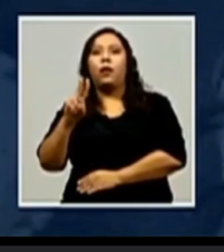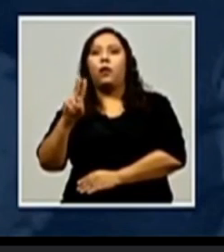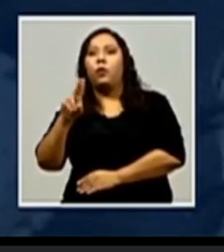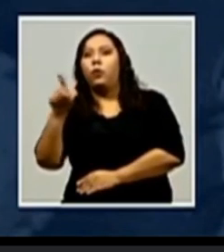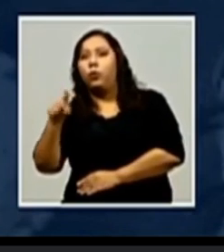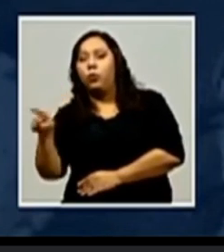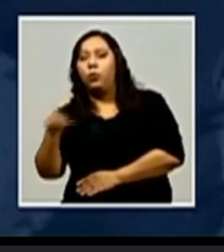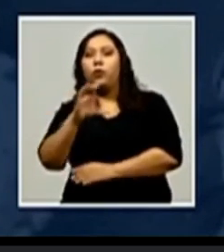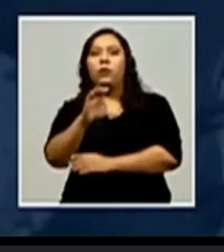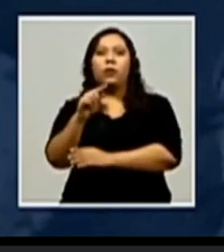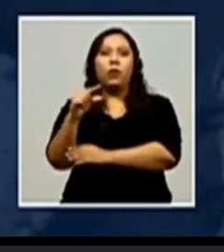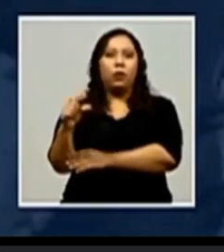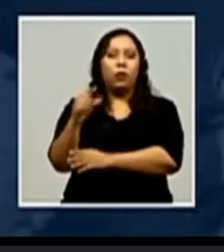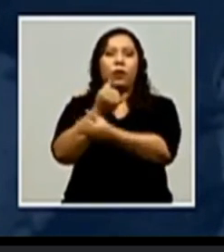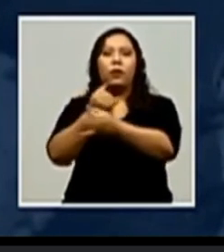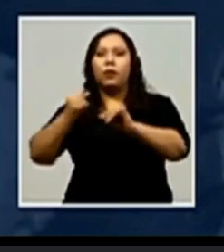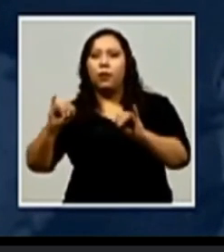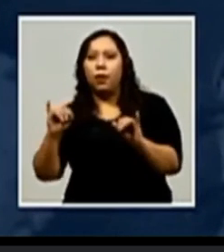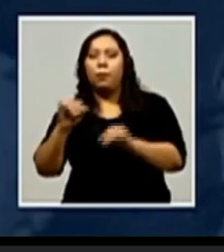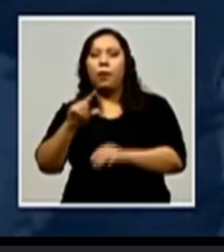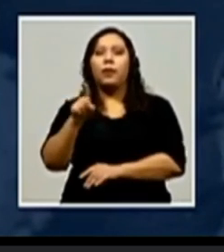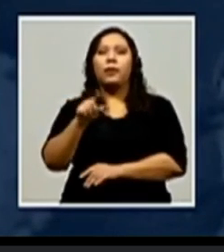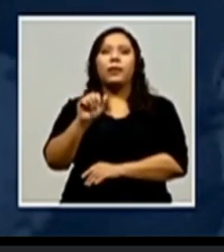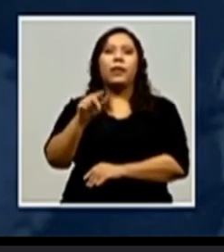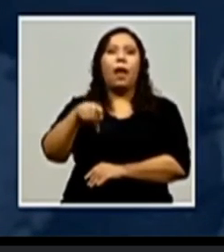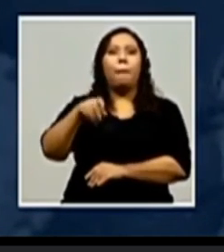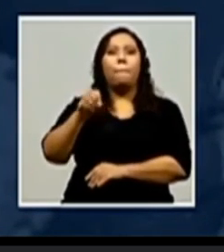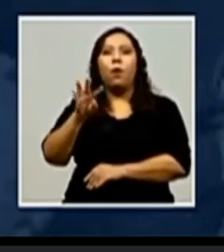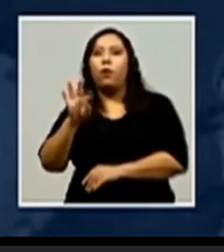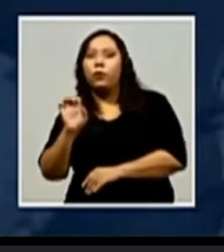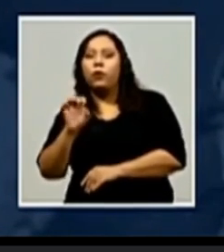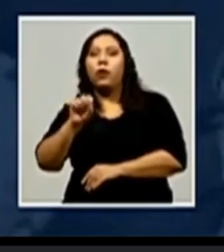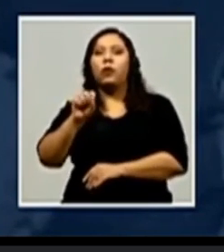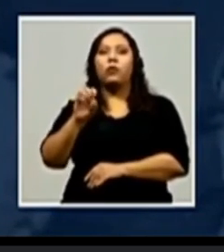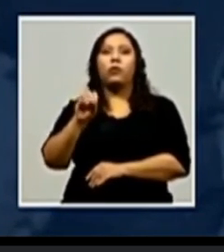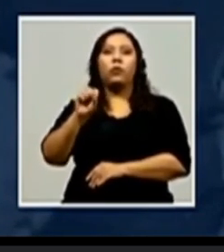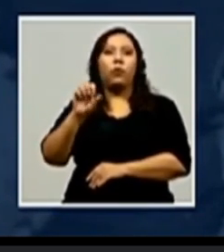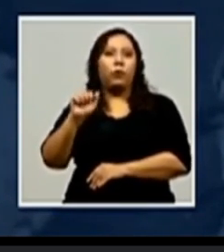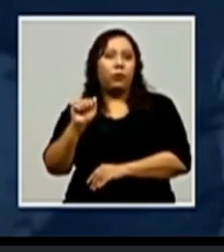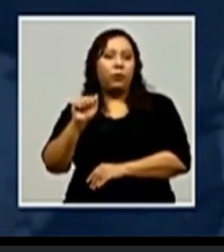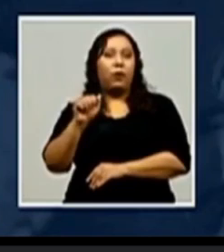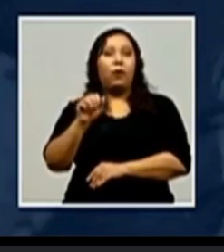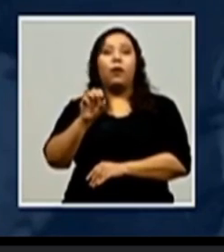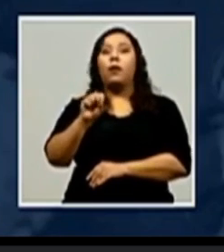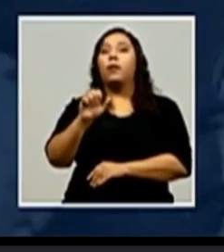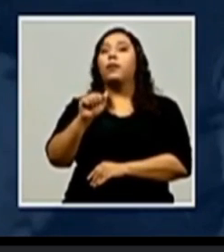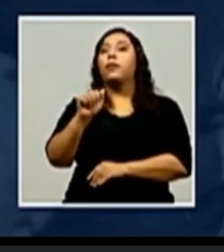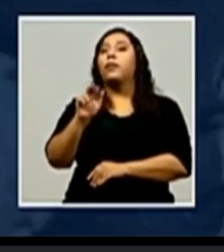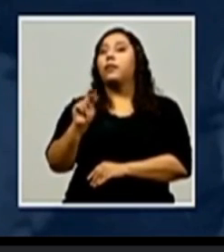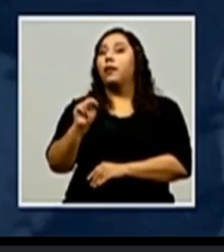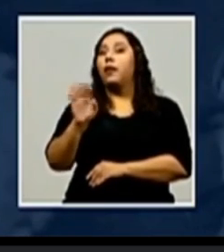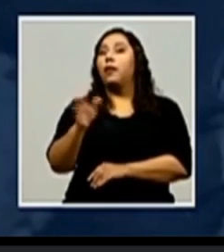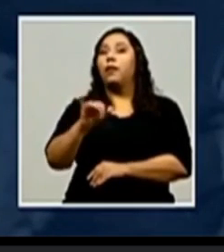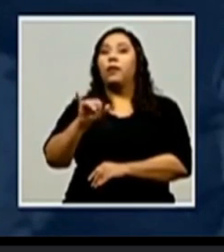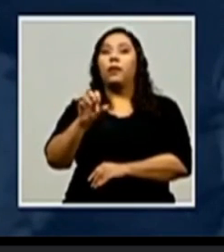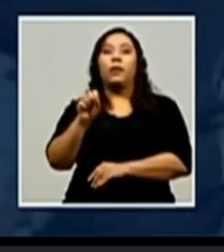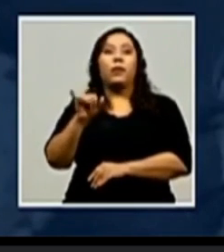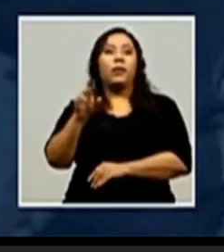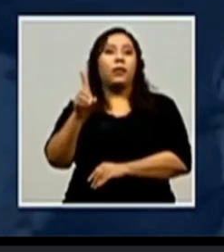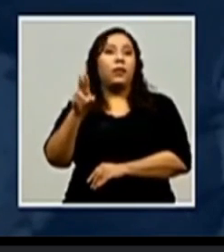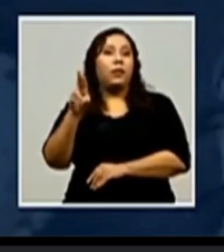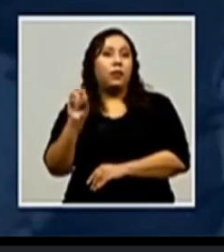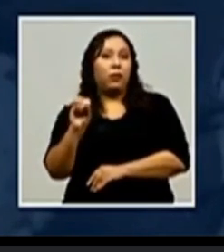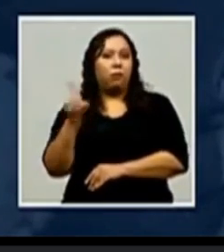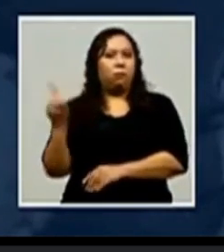Colonia Cerro Grande, Colonia La Morita, Colonia El Zapote, Colonia La Sosa y Barrio San Isidro. Las brigadas contra el COVID van hasta su casa